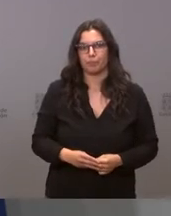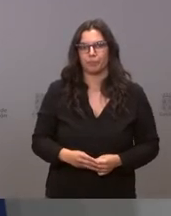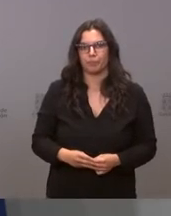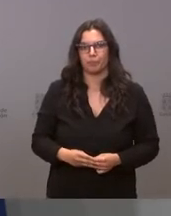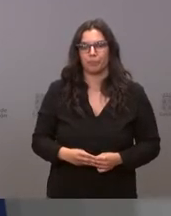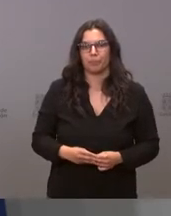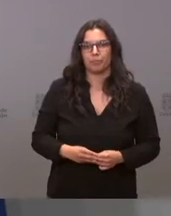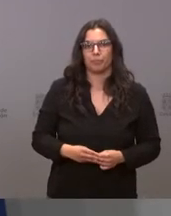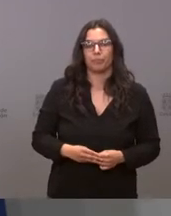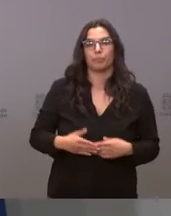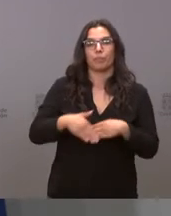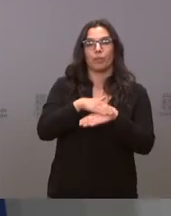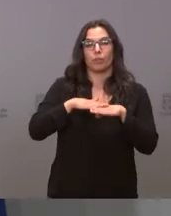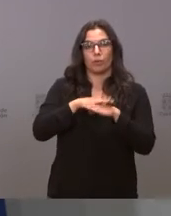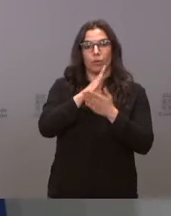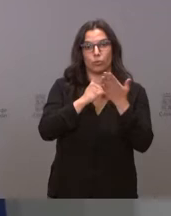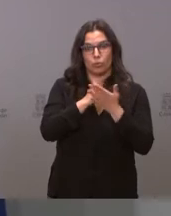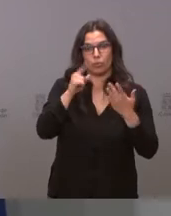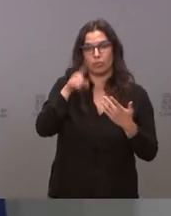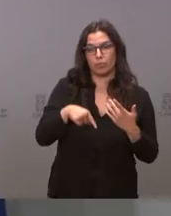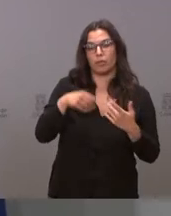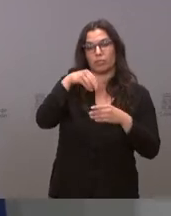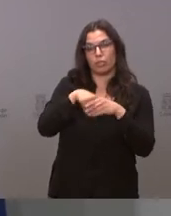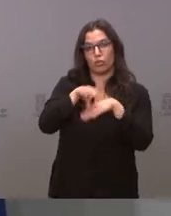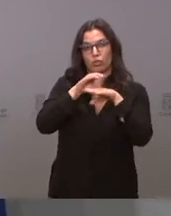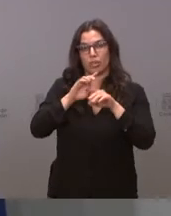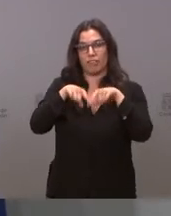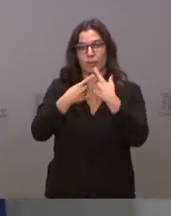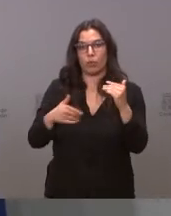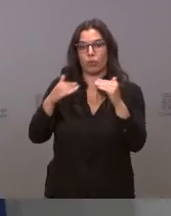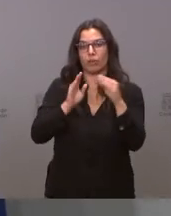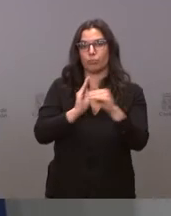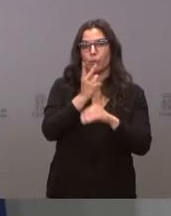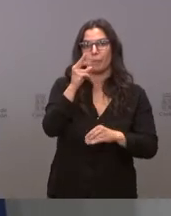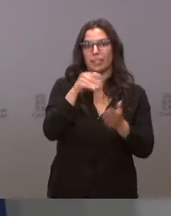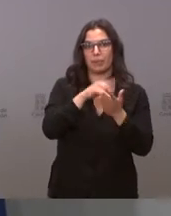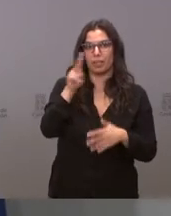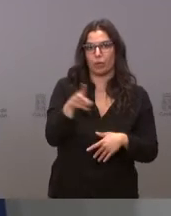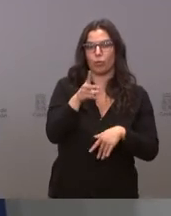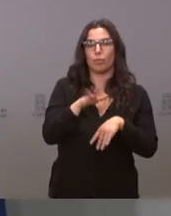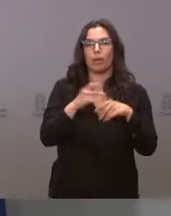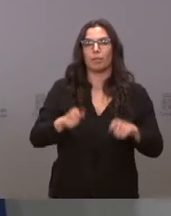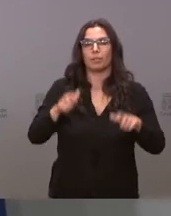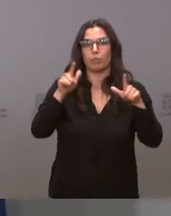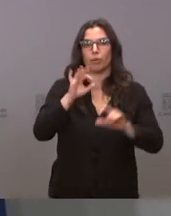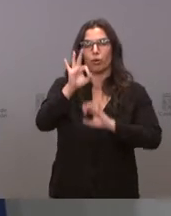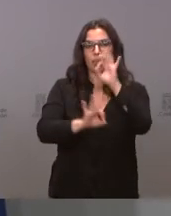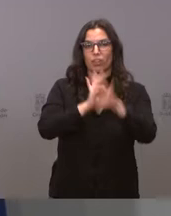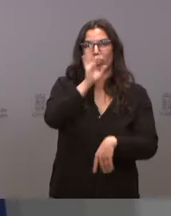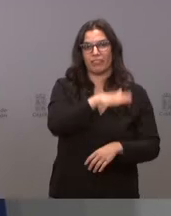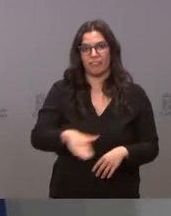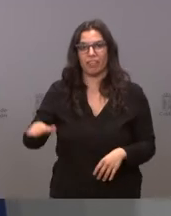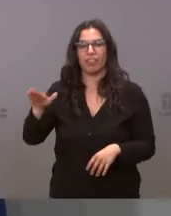El Gobierno autonómico destina también a través de la Consejería de Familia y Igualdad 20.000 euros a la Plataforma de Organizaciones de la Infancia